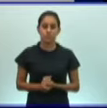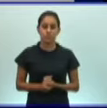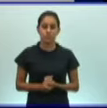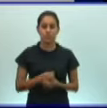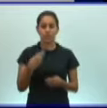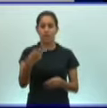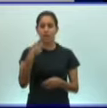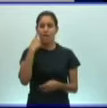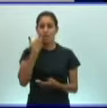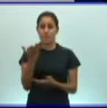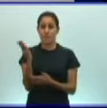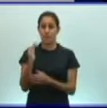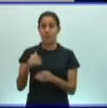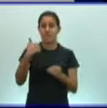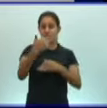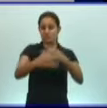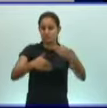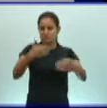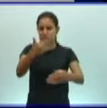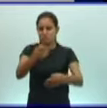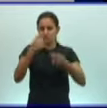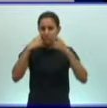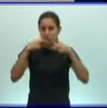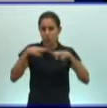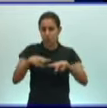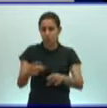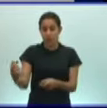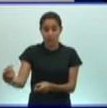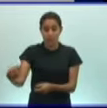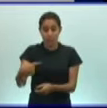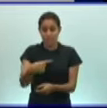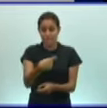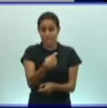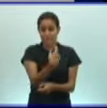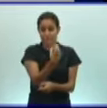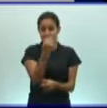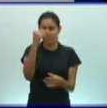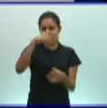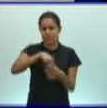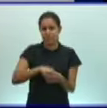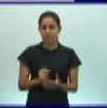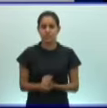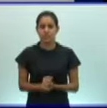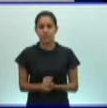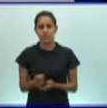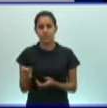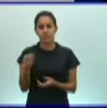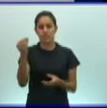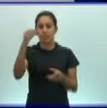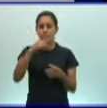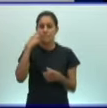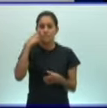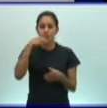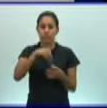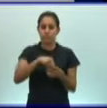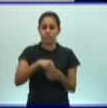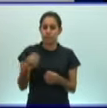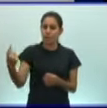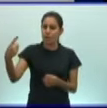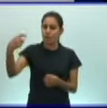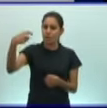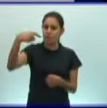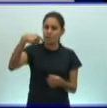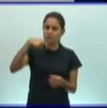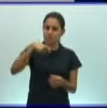de la lombriz intestinal. Como ustedes ven, no hay presencia de un hospedero intermediario y por tanto ustedes pueden estar